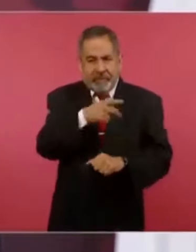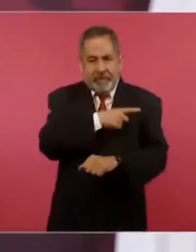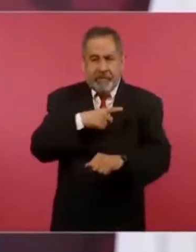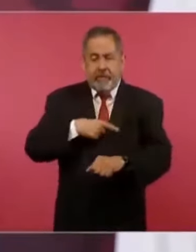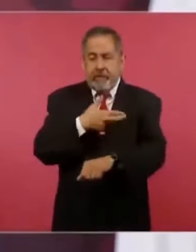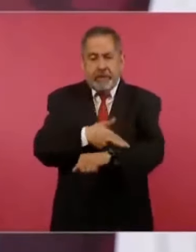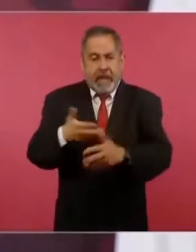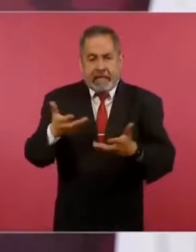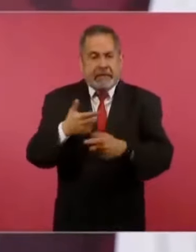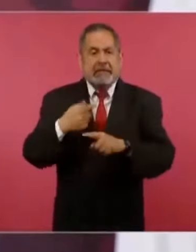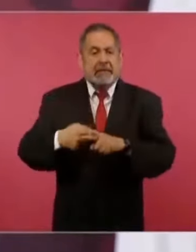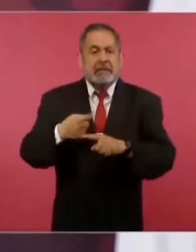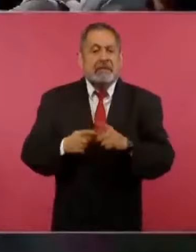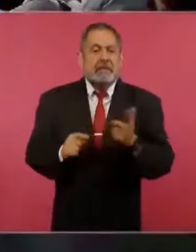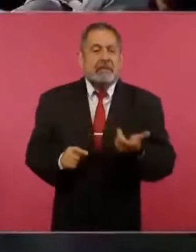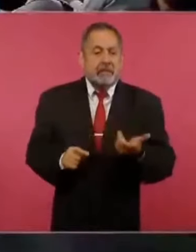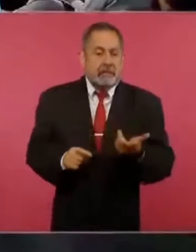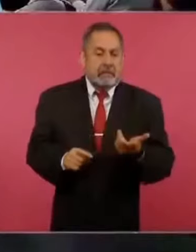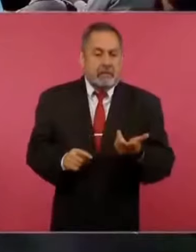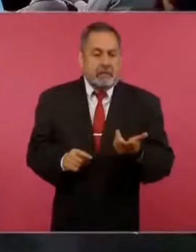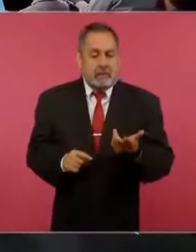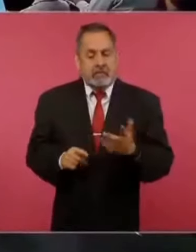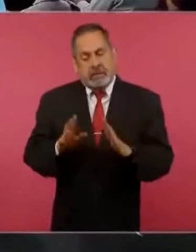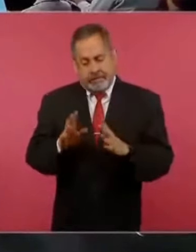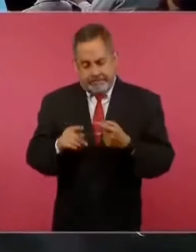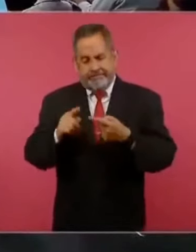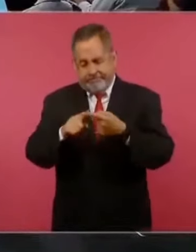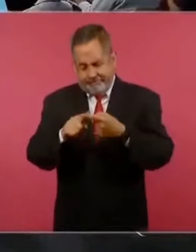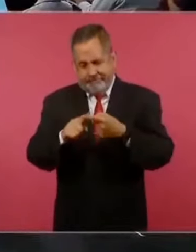pero es una parte.